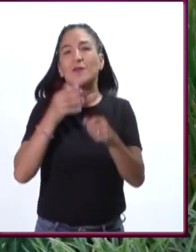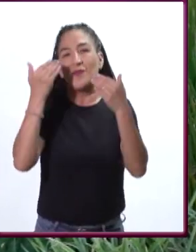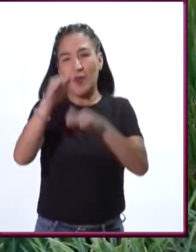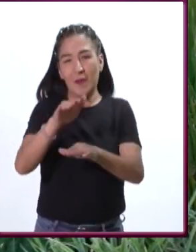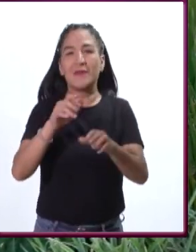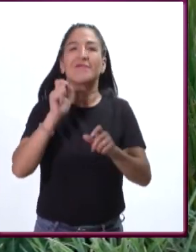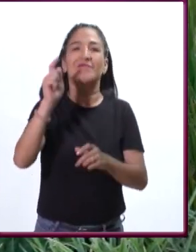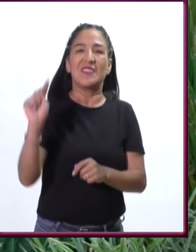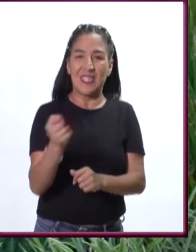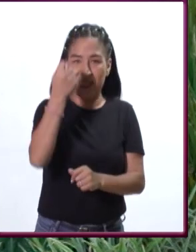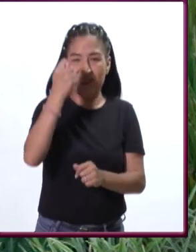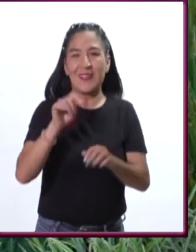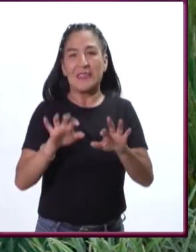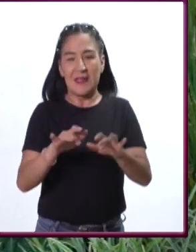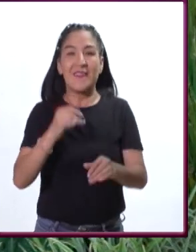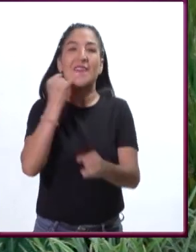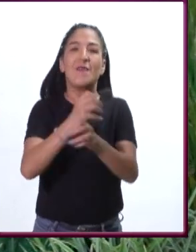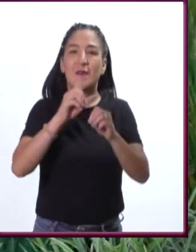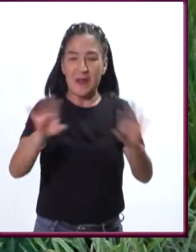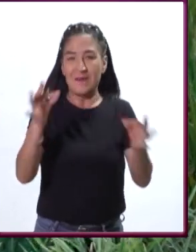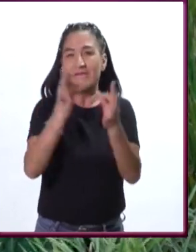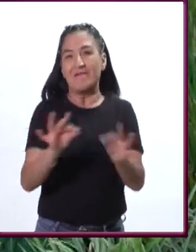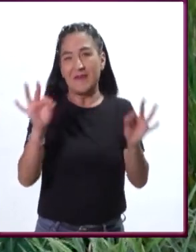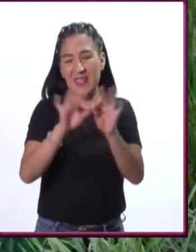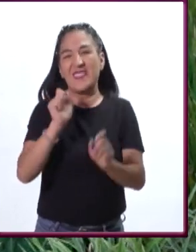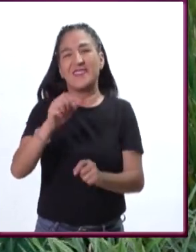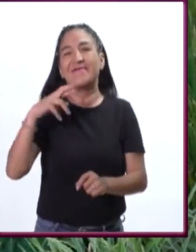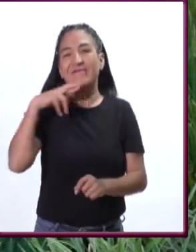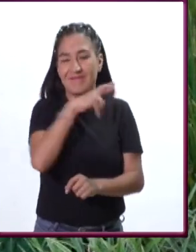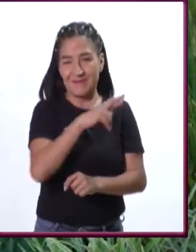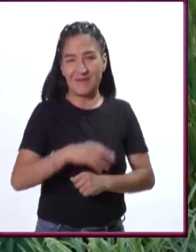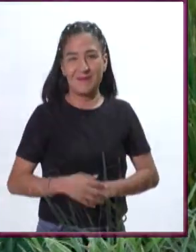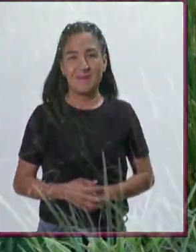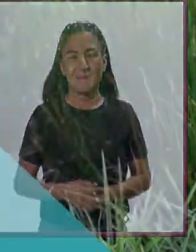Como siempre, con información importante y muy práctica.